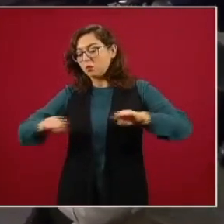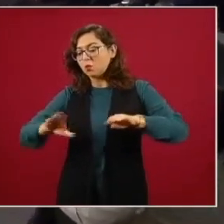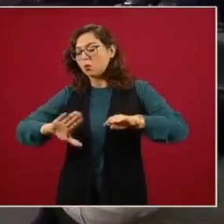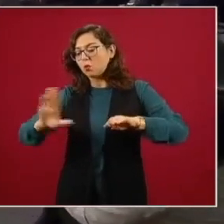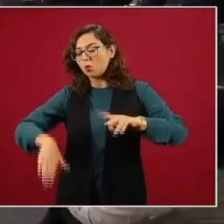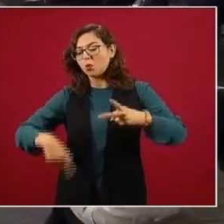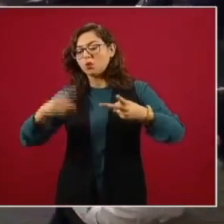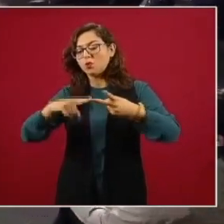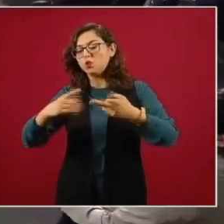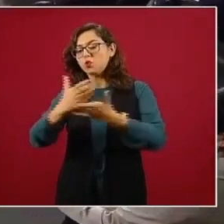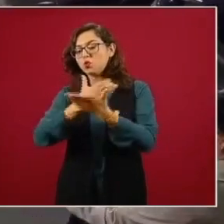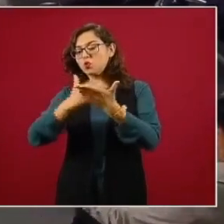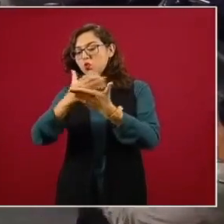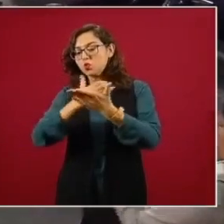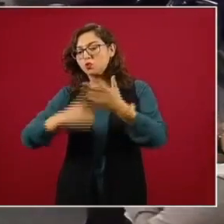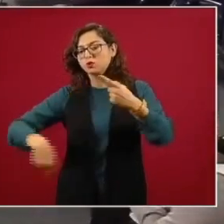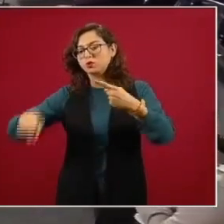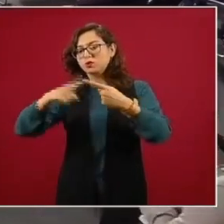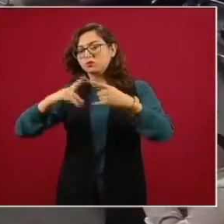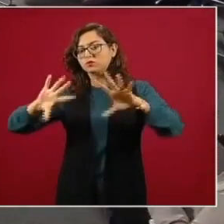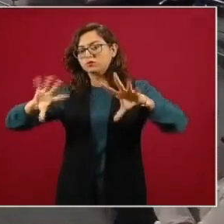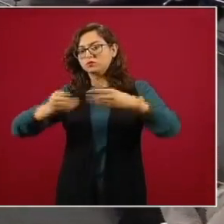estos son los casos estimados